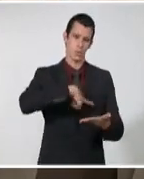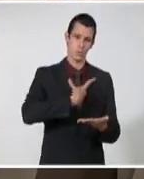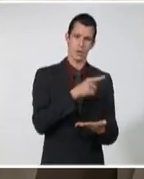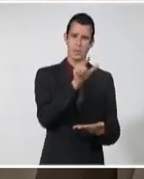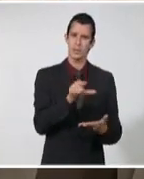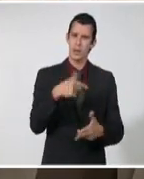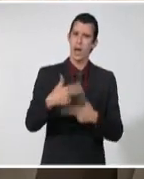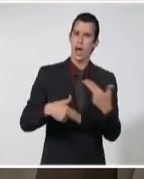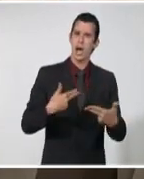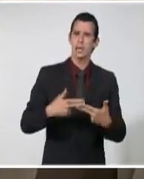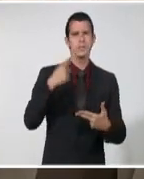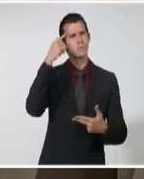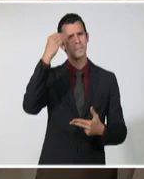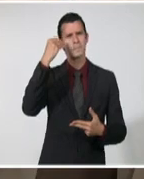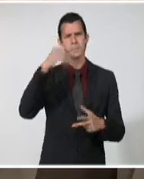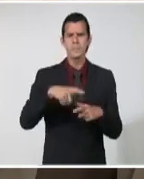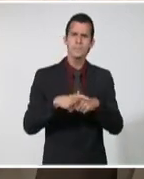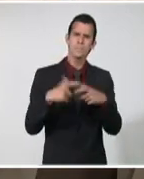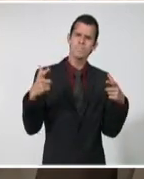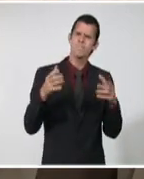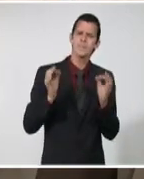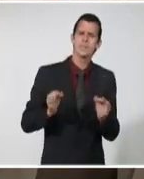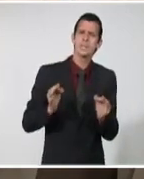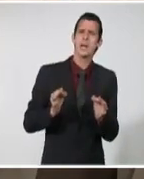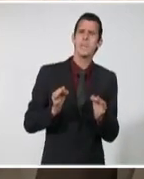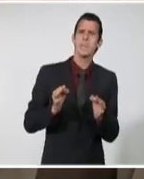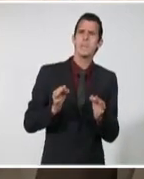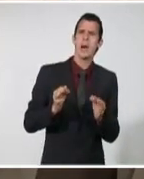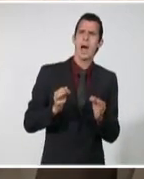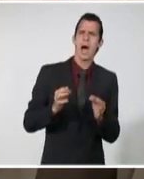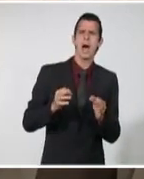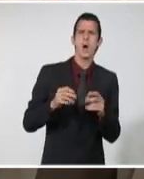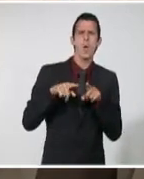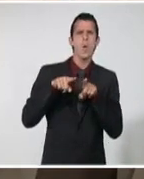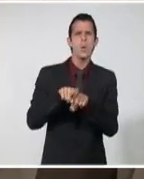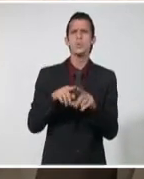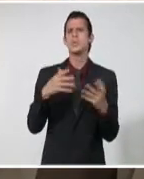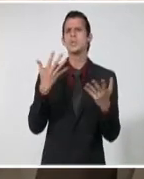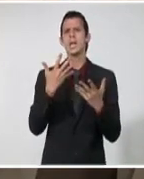mayoría, al lado de esta gran causa de Martí y de Fidel.